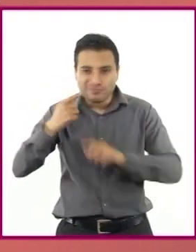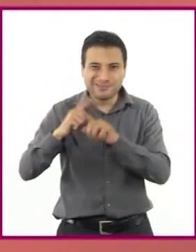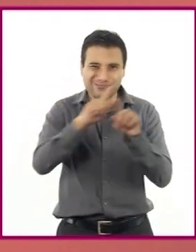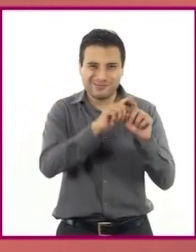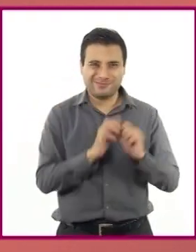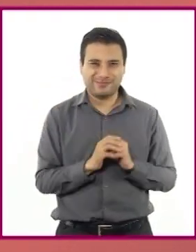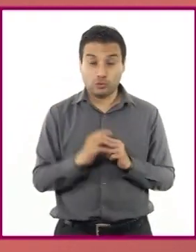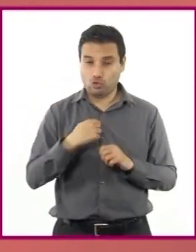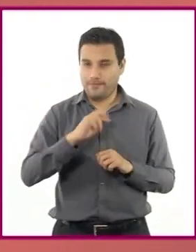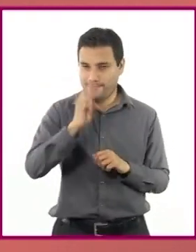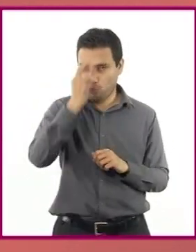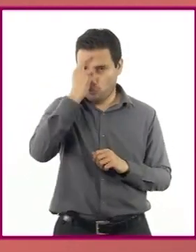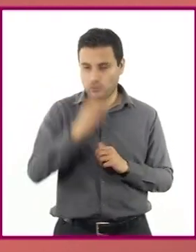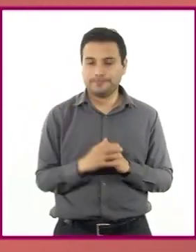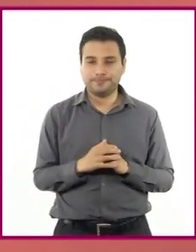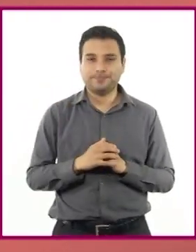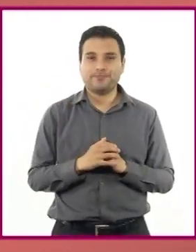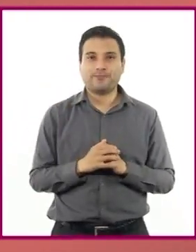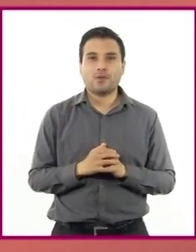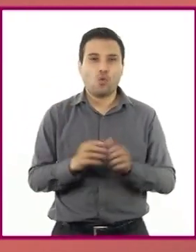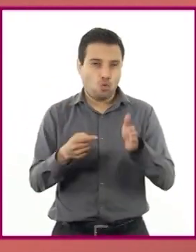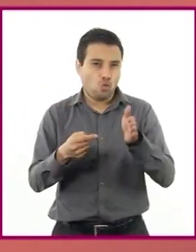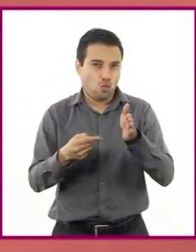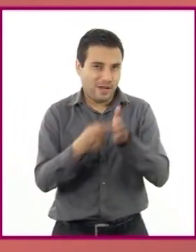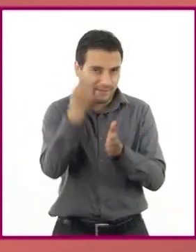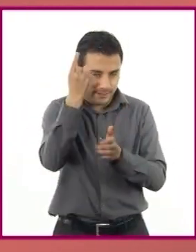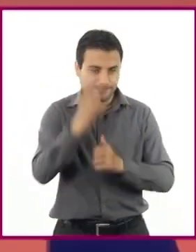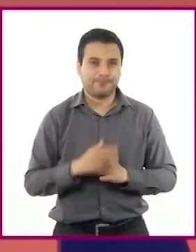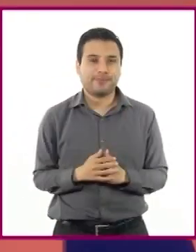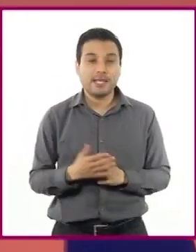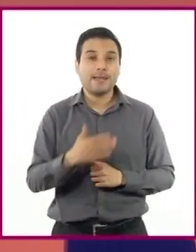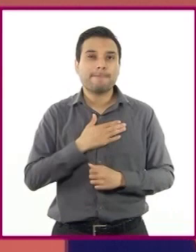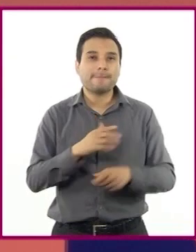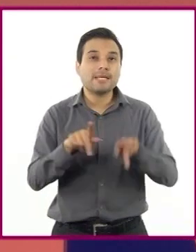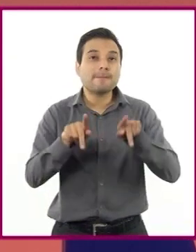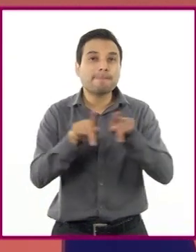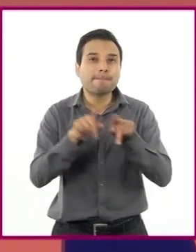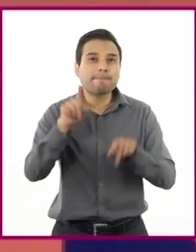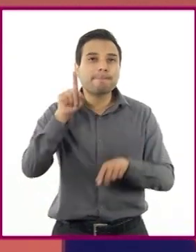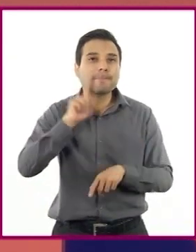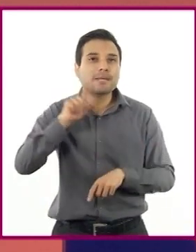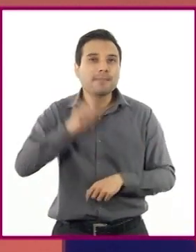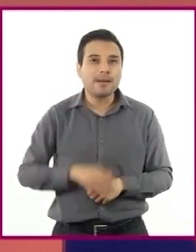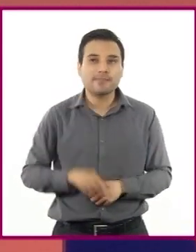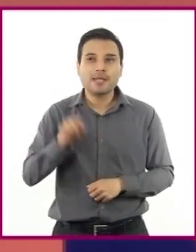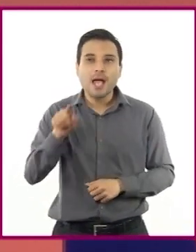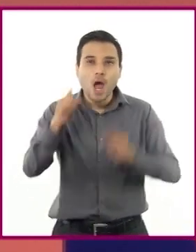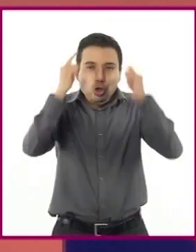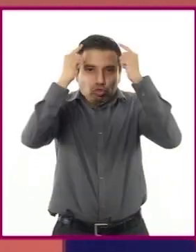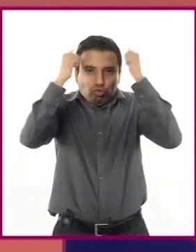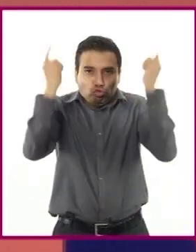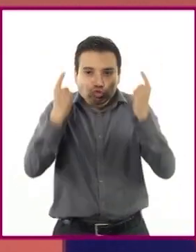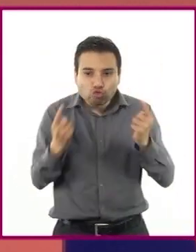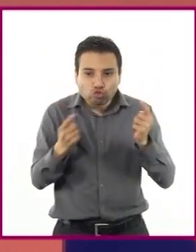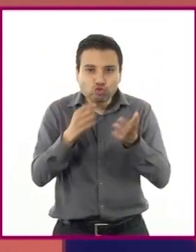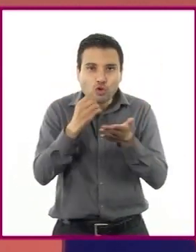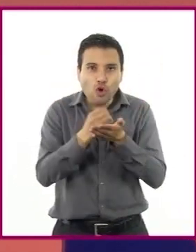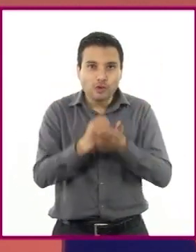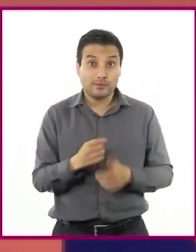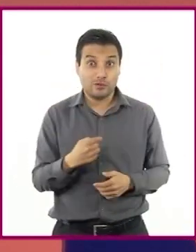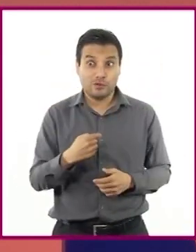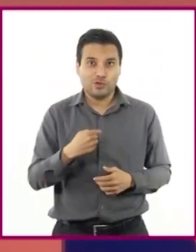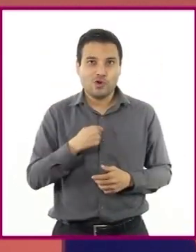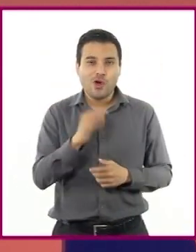me acuerdo que una vez mi prima quiso hacer risitos de oro, pero como no teníamos una peluca,